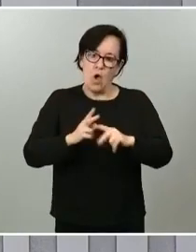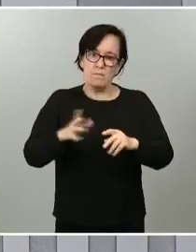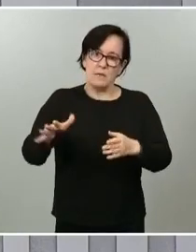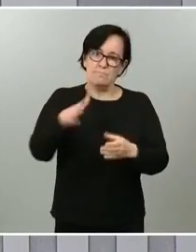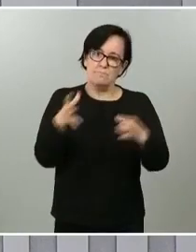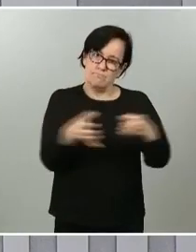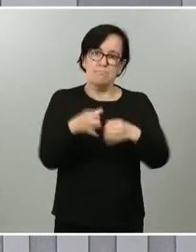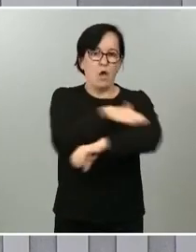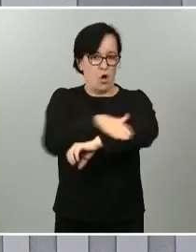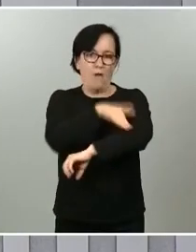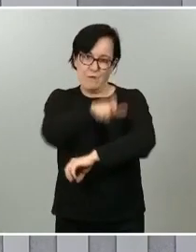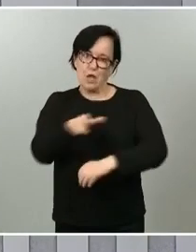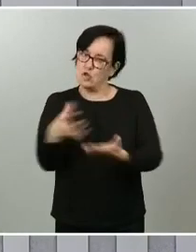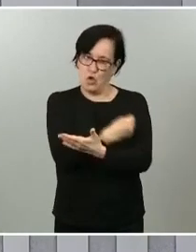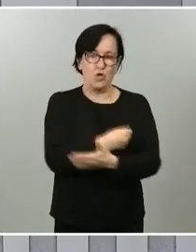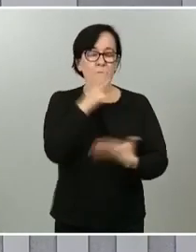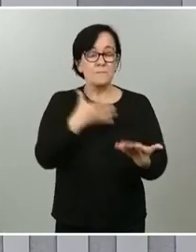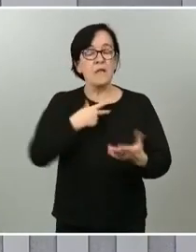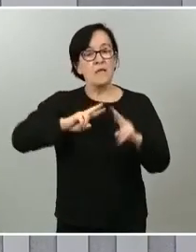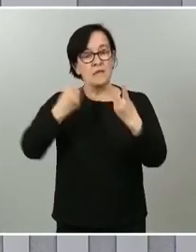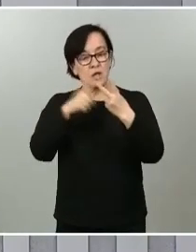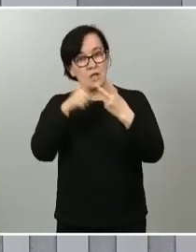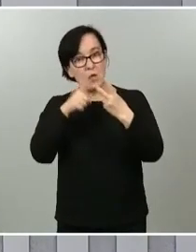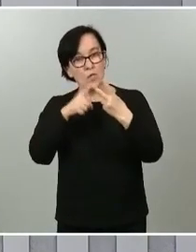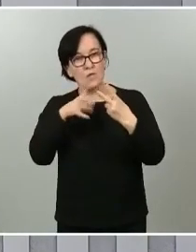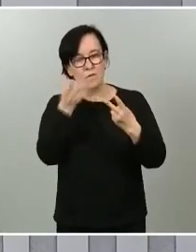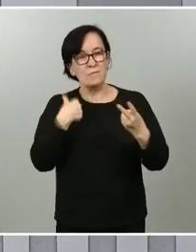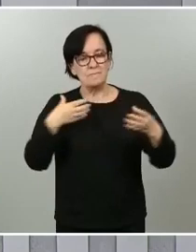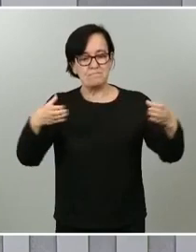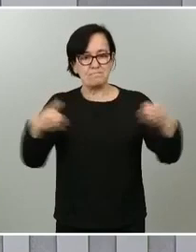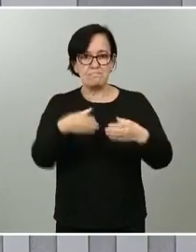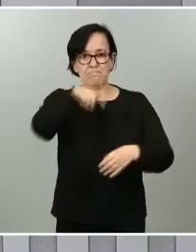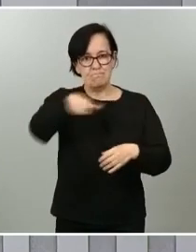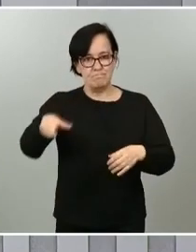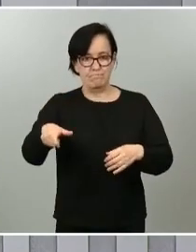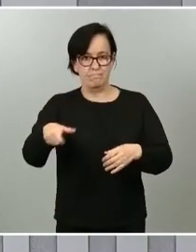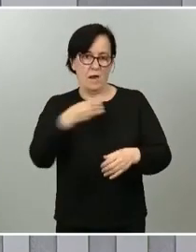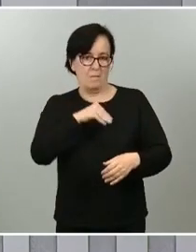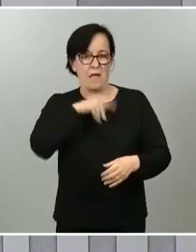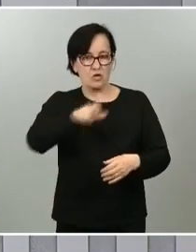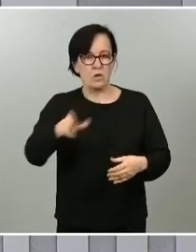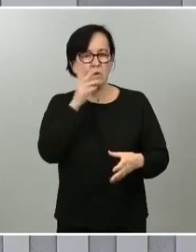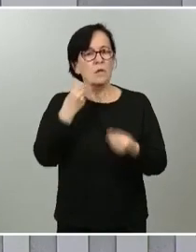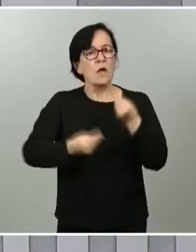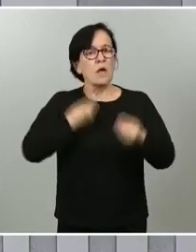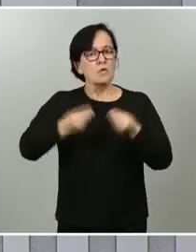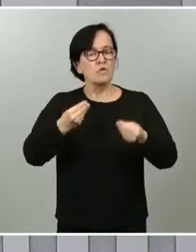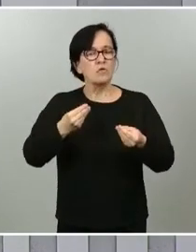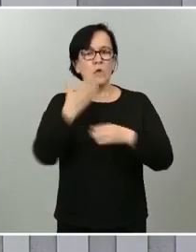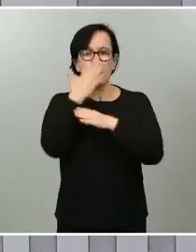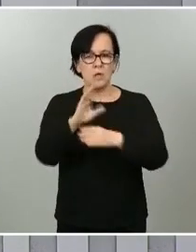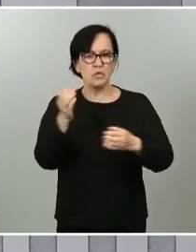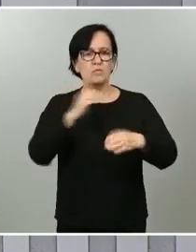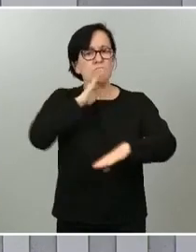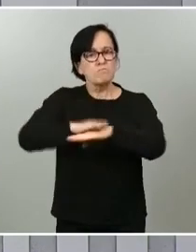lugar, queremos agradecer y extender esta cuestión al conjunto de los ciudadanos, a todos los que han mantenido un comportamiento ejemplar